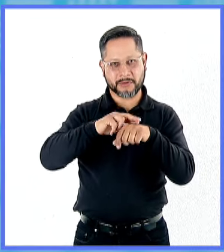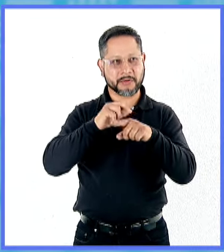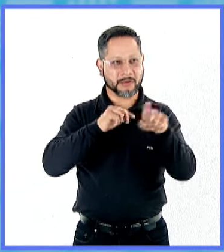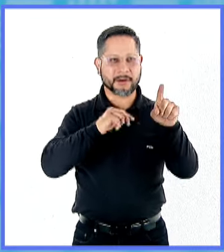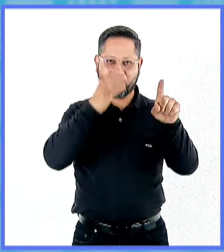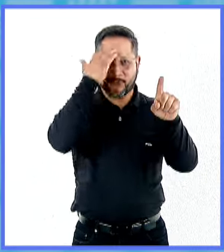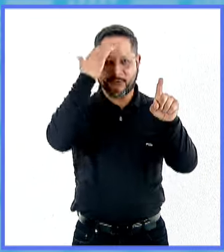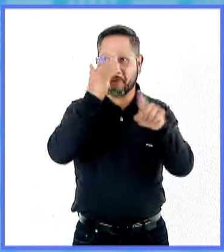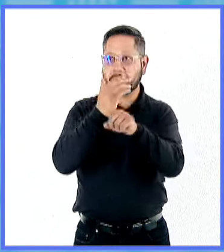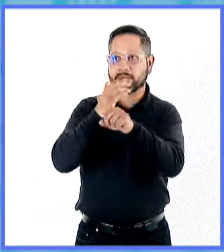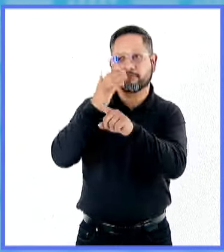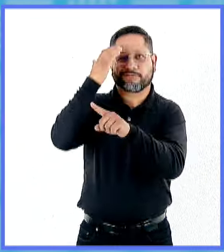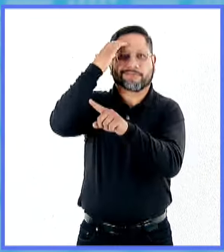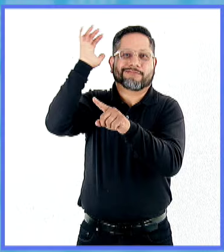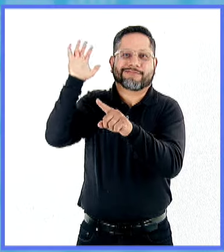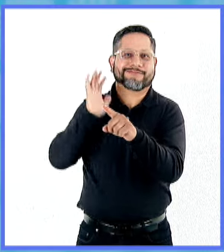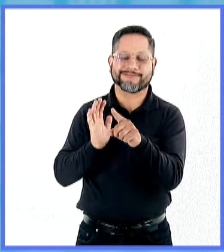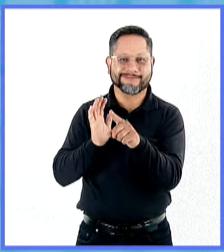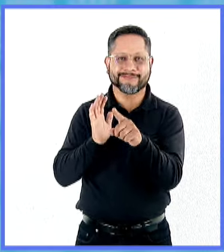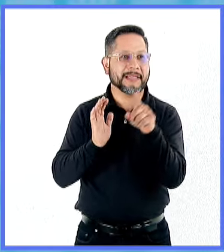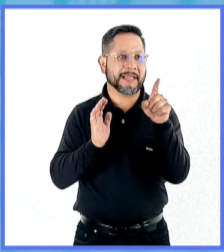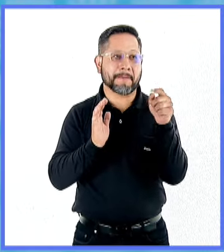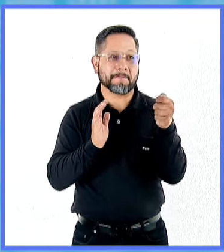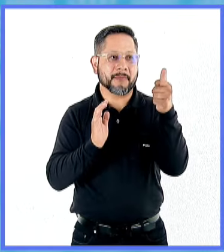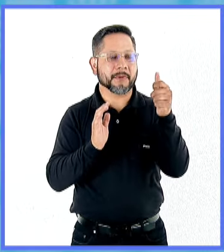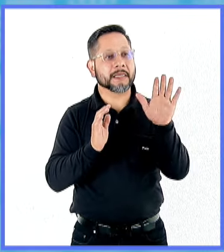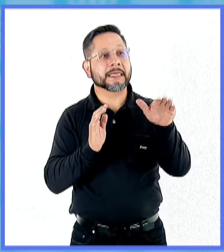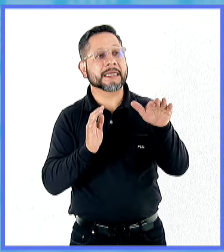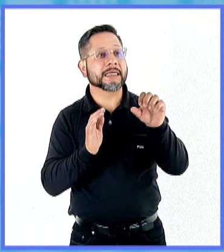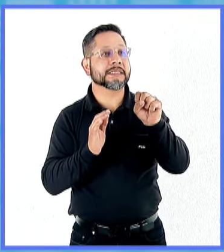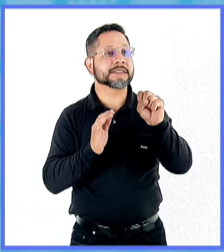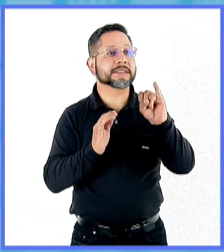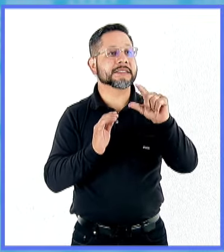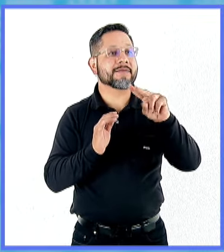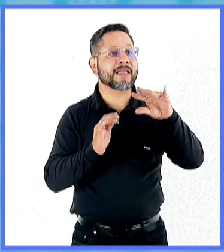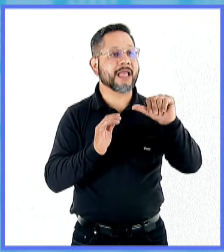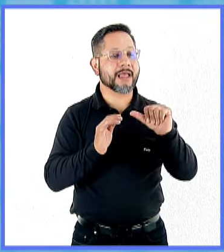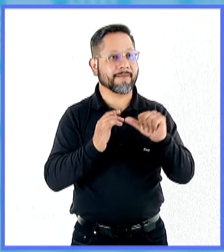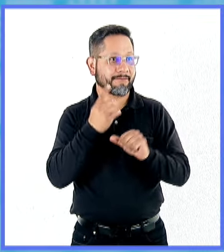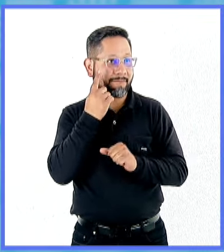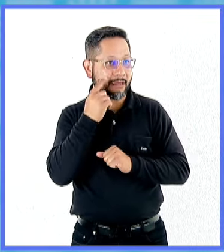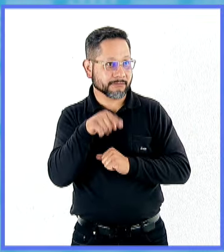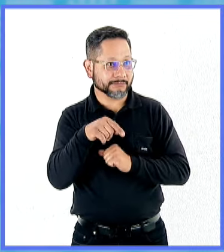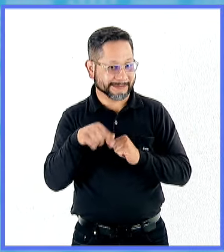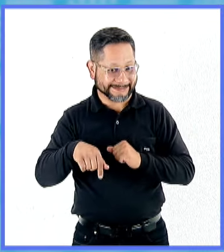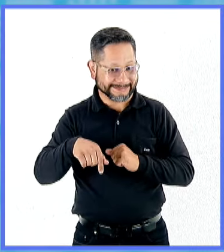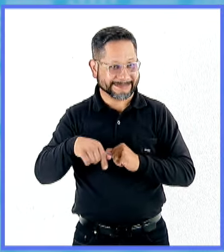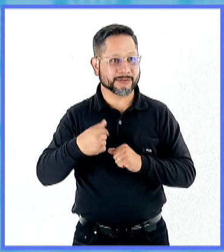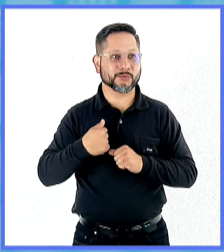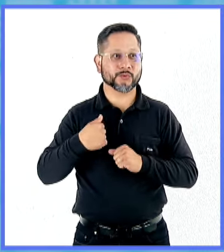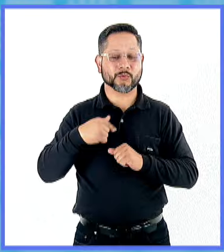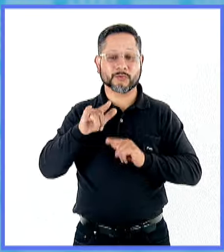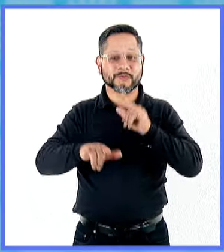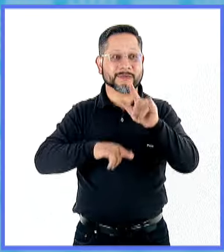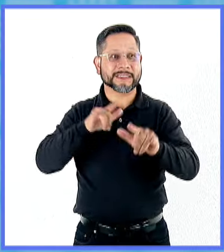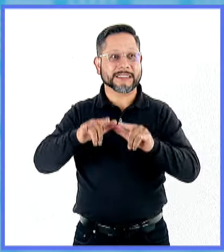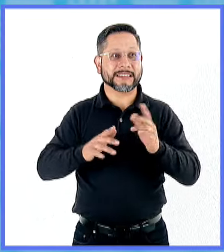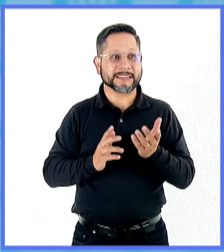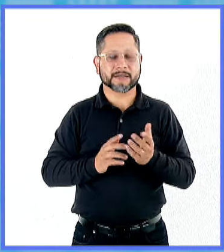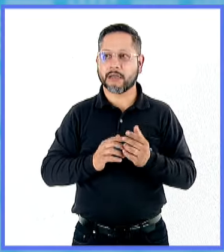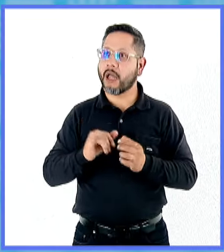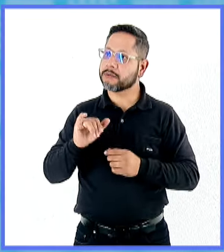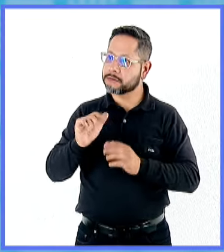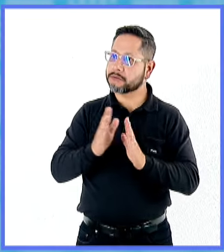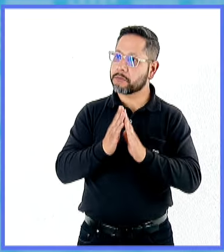demás directores yo los conocía, ¿no? Y entonces le hablé a Silvia Torres y le dije, oye, fíjate que estoy en la feria. Sí, te vi en la